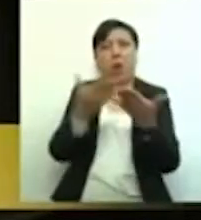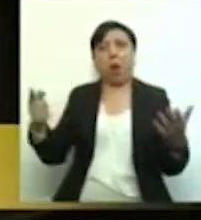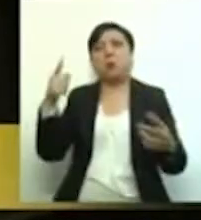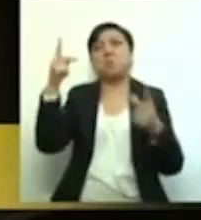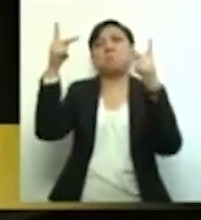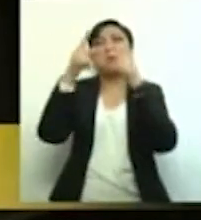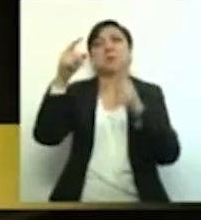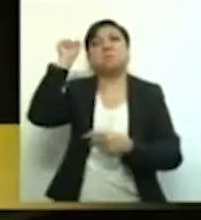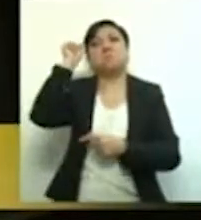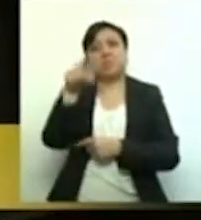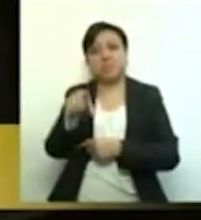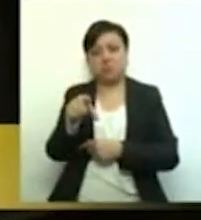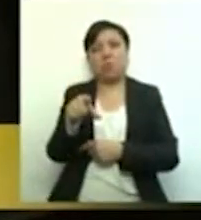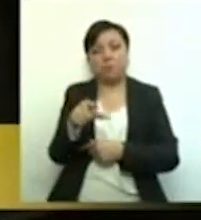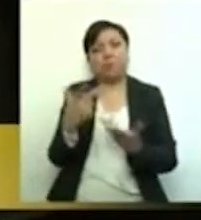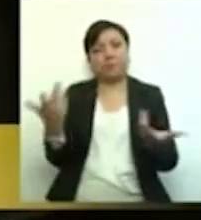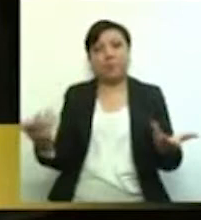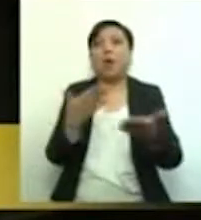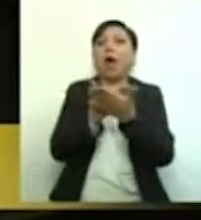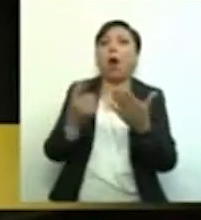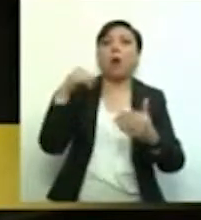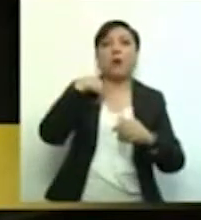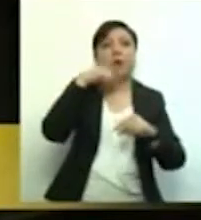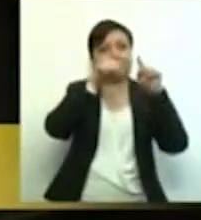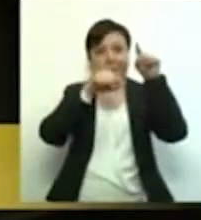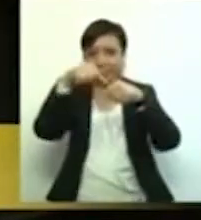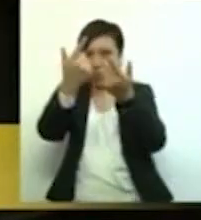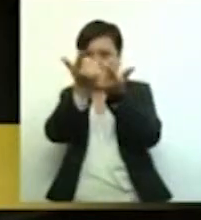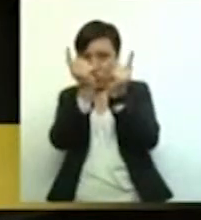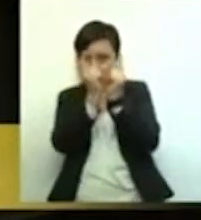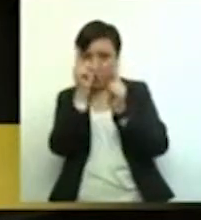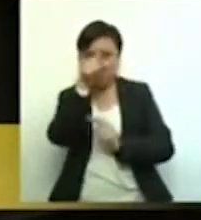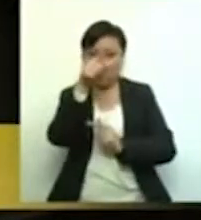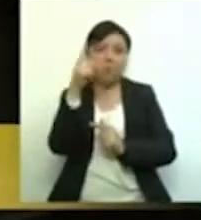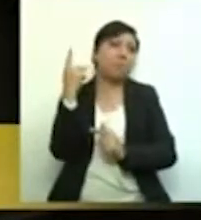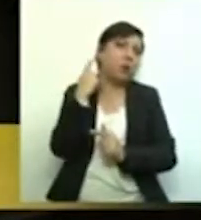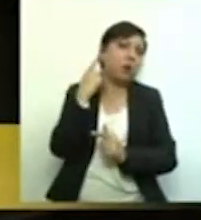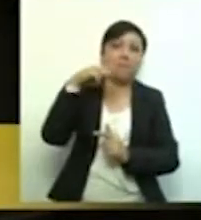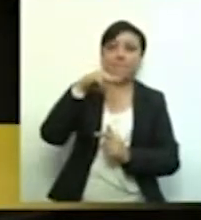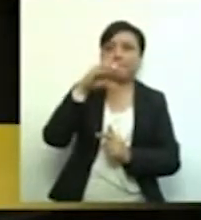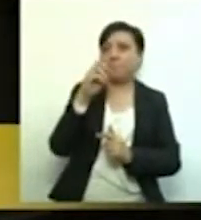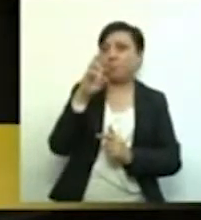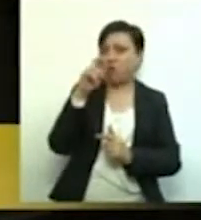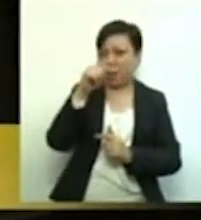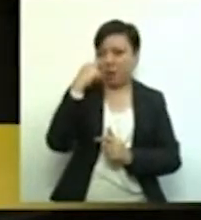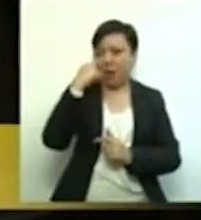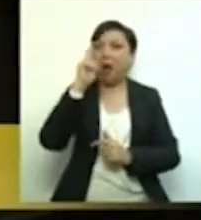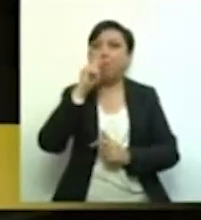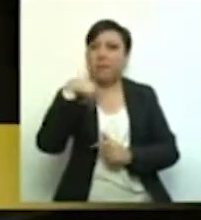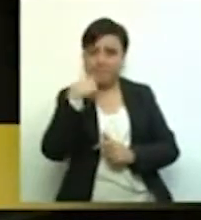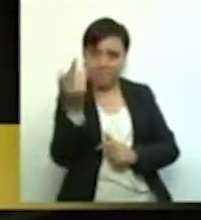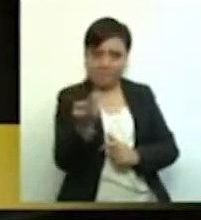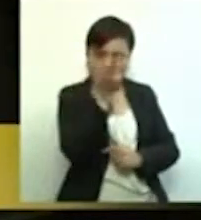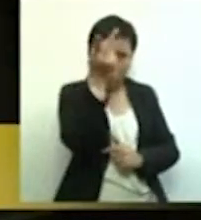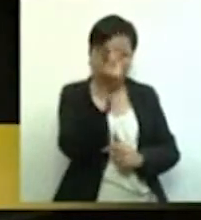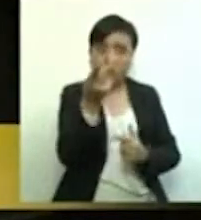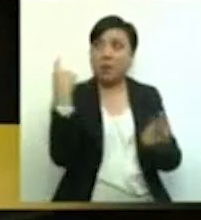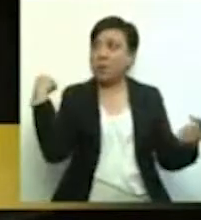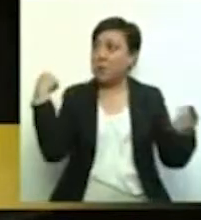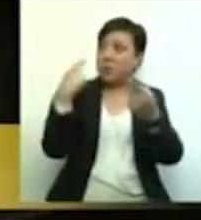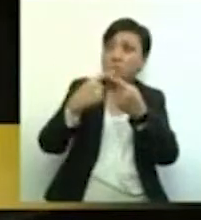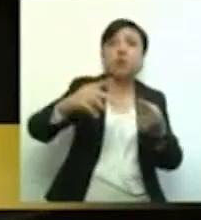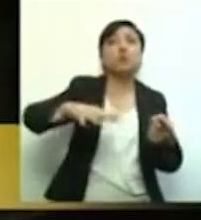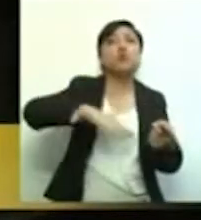Hoy me gustaría preguntarle a los compañeros de Morena si la corrupción se debe a los neoliberales del pasado,